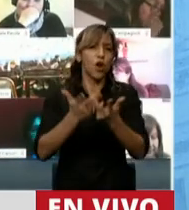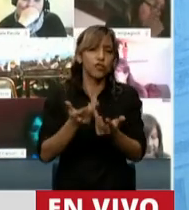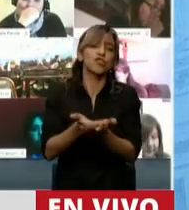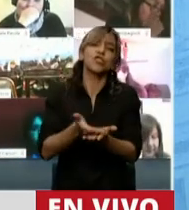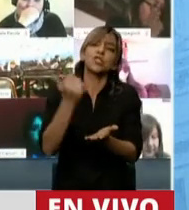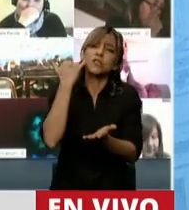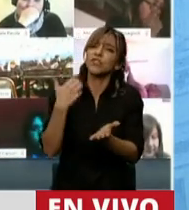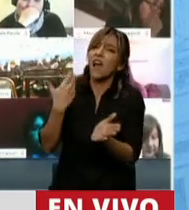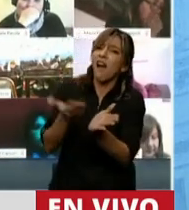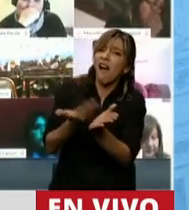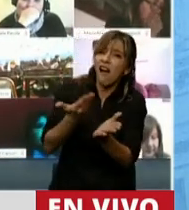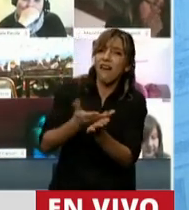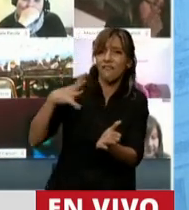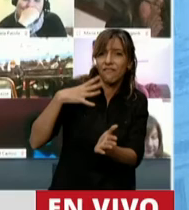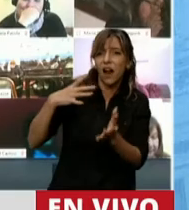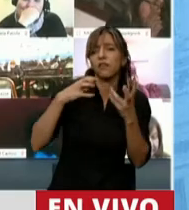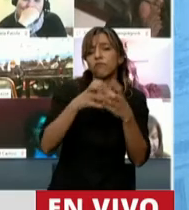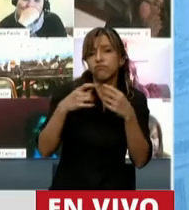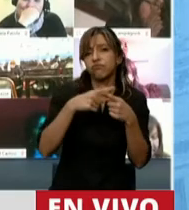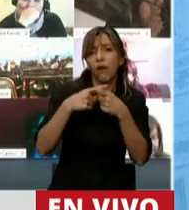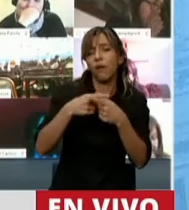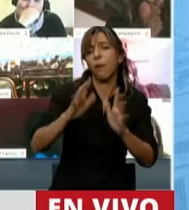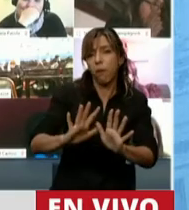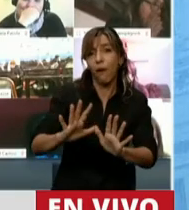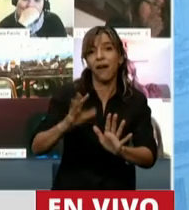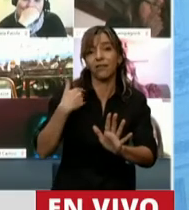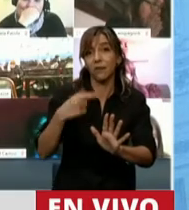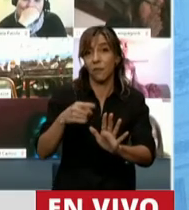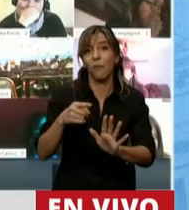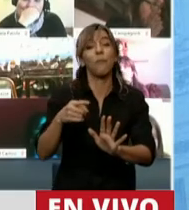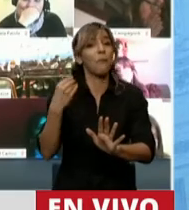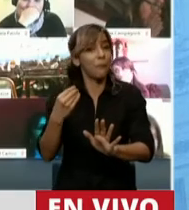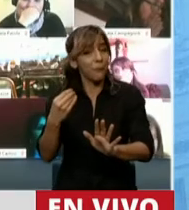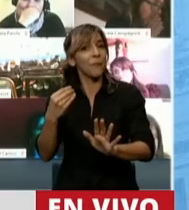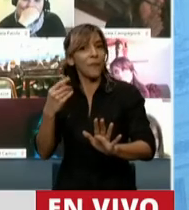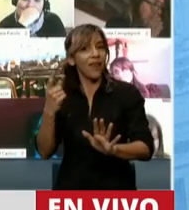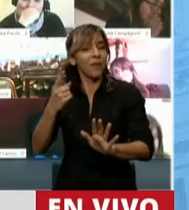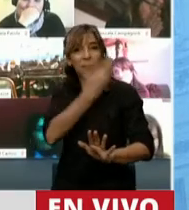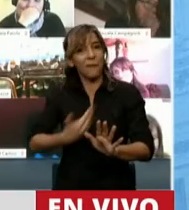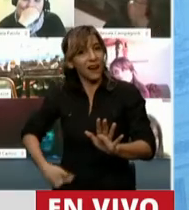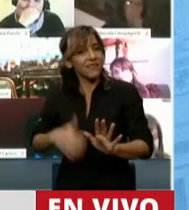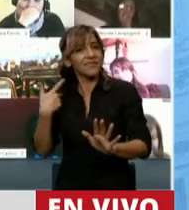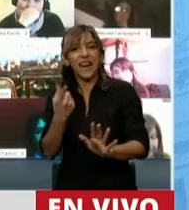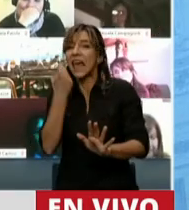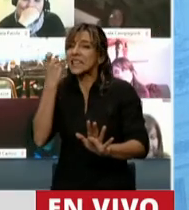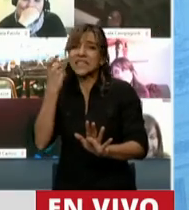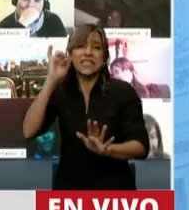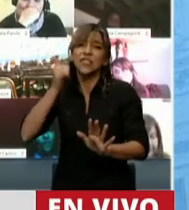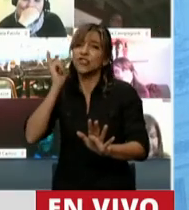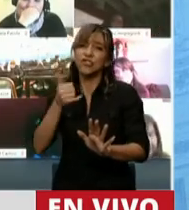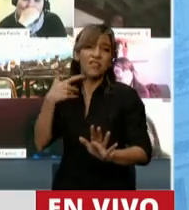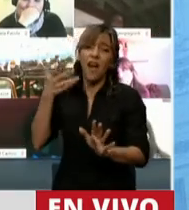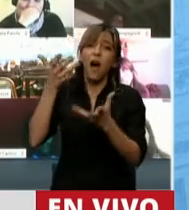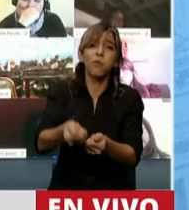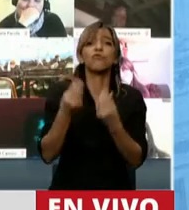necesita su discusión y que el Enargas y la presidencia de la Argentina necesita apoyar, es el hecho de que tenemos